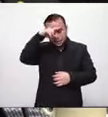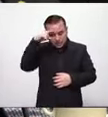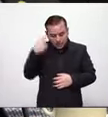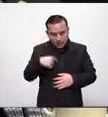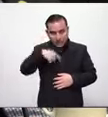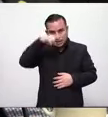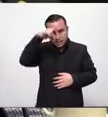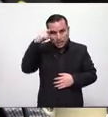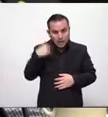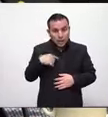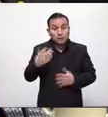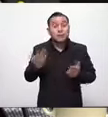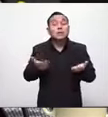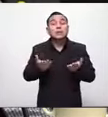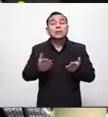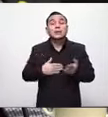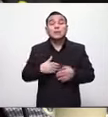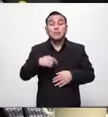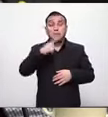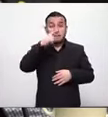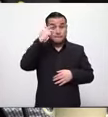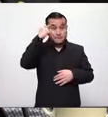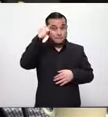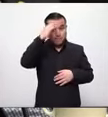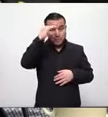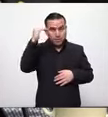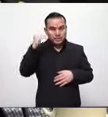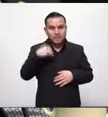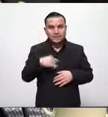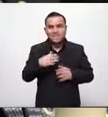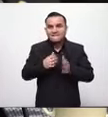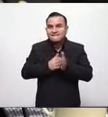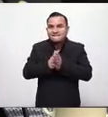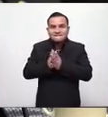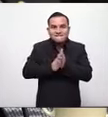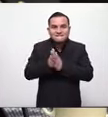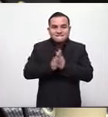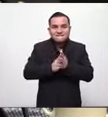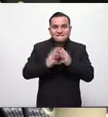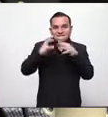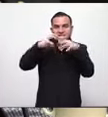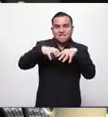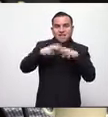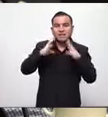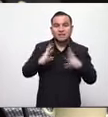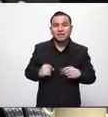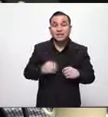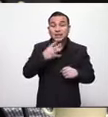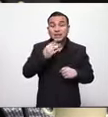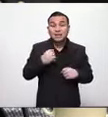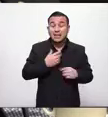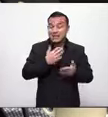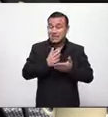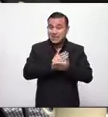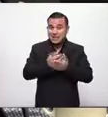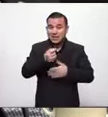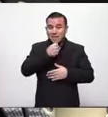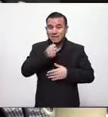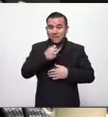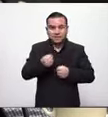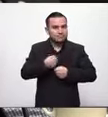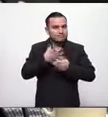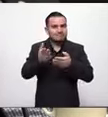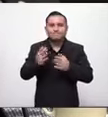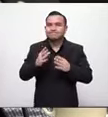político que es perverso han estado desinformando a la población desde el inicio de esta